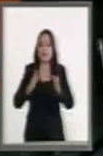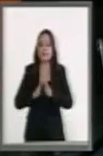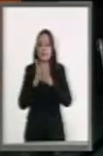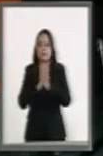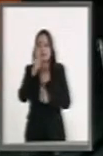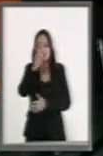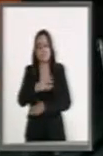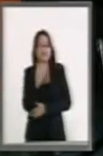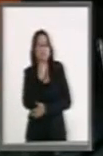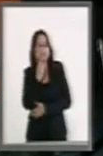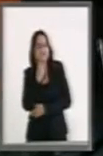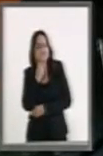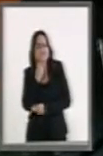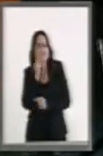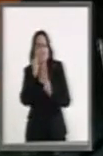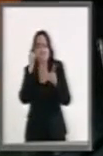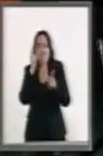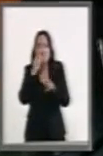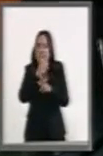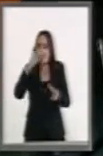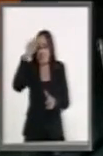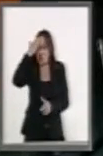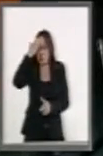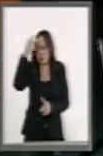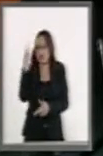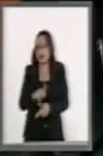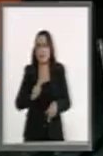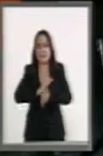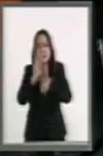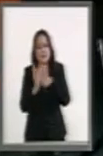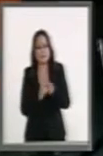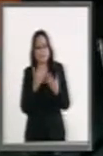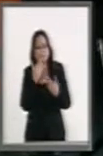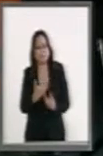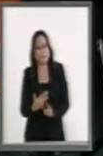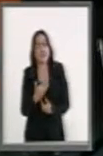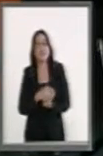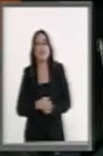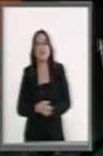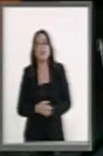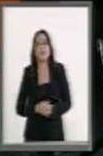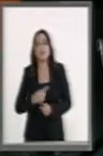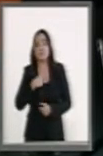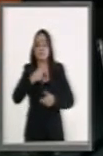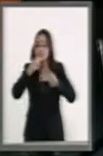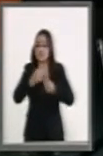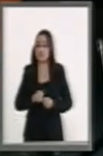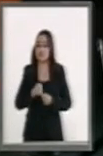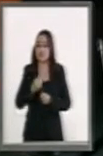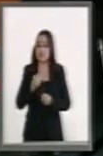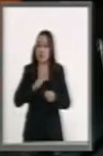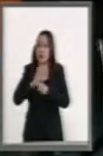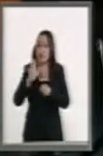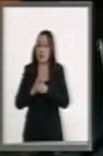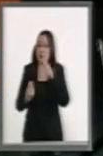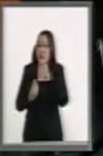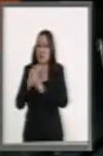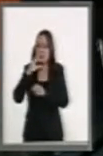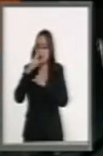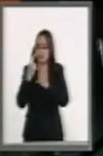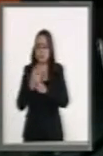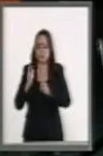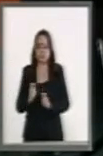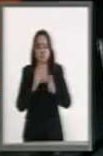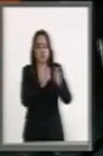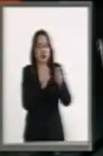brillante, un abogado reconocido en nuestro país, y estoy segura que cualquiera que sea la encomienda a donde